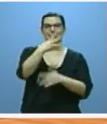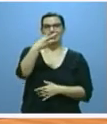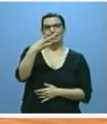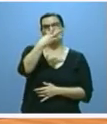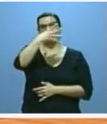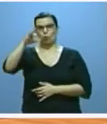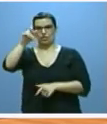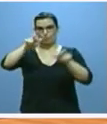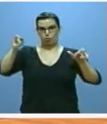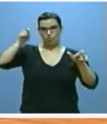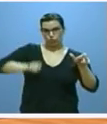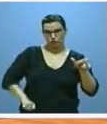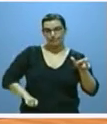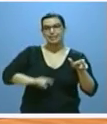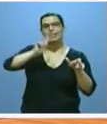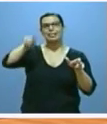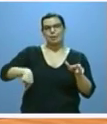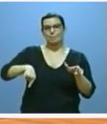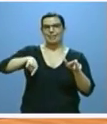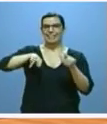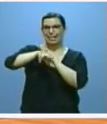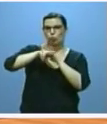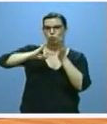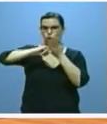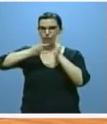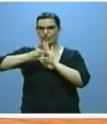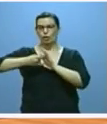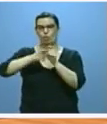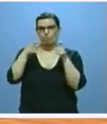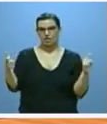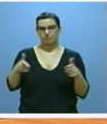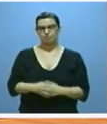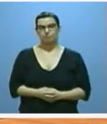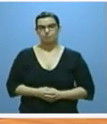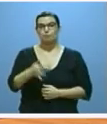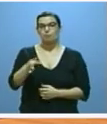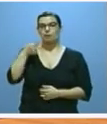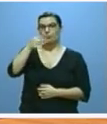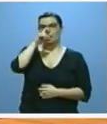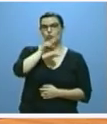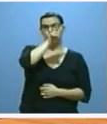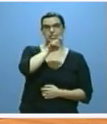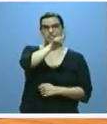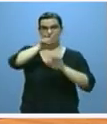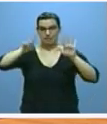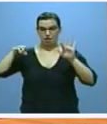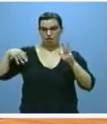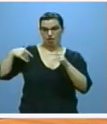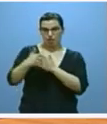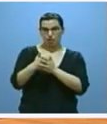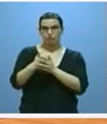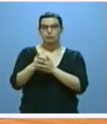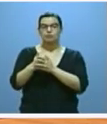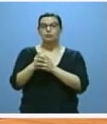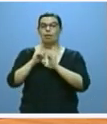profesionales y dotado también con nuevas herramientas técnicas. Además desde el año 2016 la prevención de